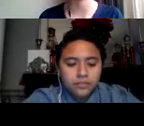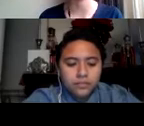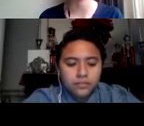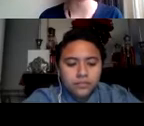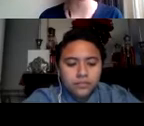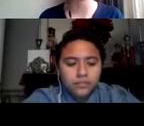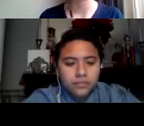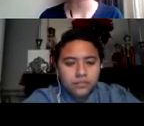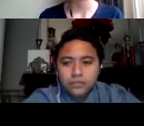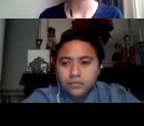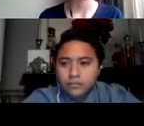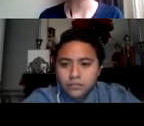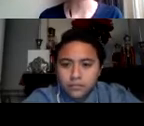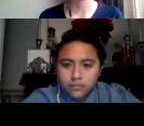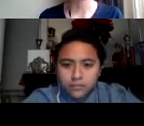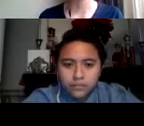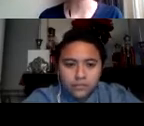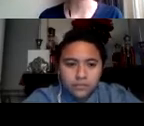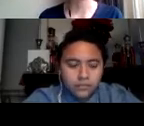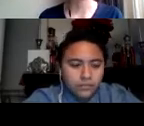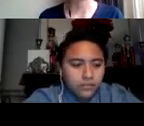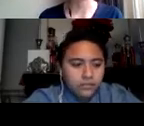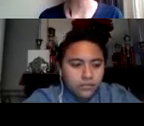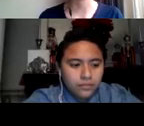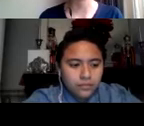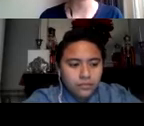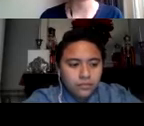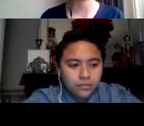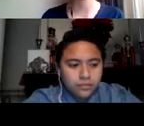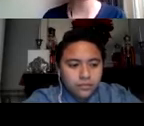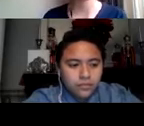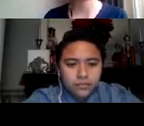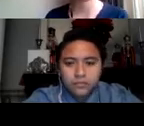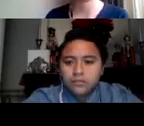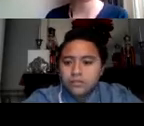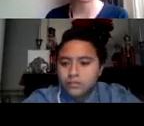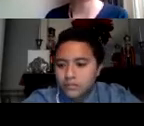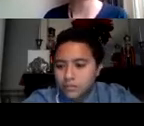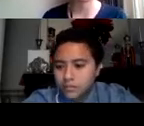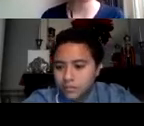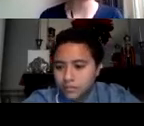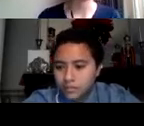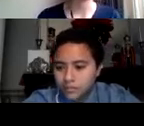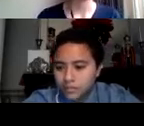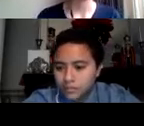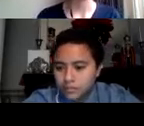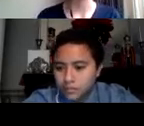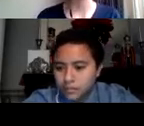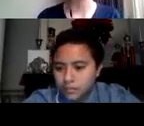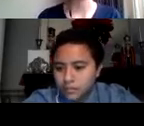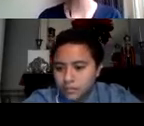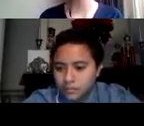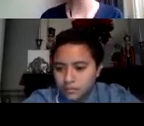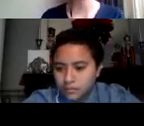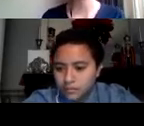hablarte de estos temas. Número dos, los tres escenarios del mercado laboral actual. En